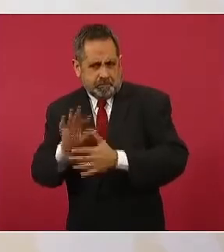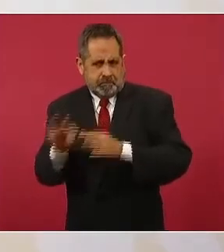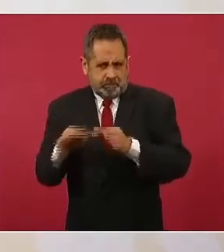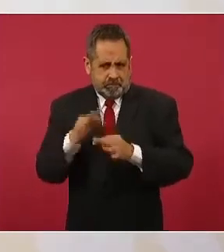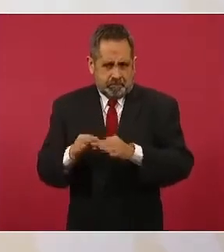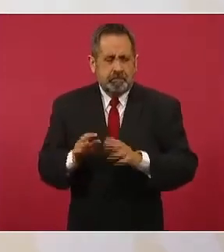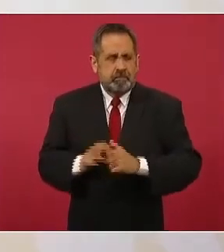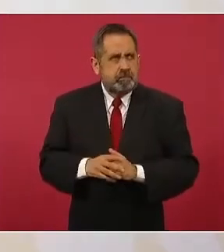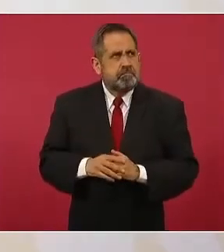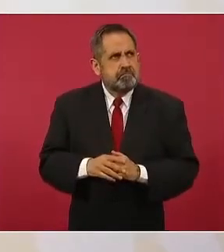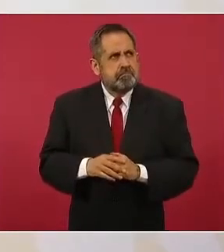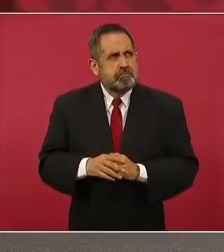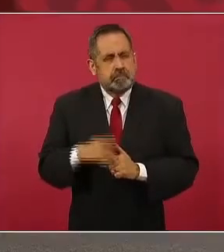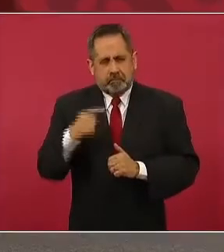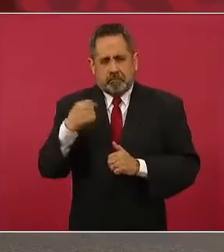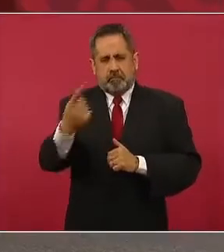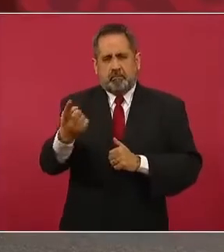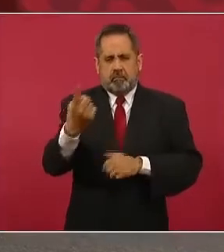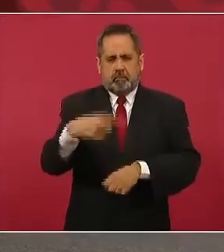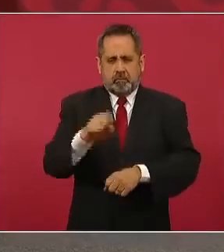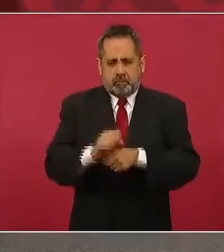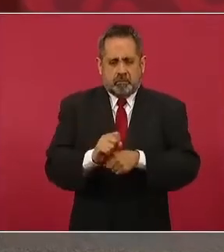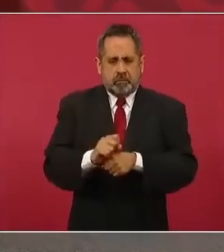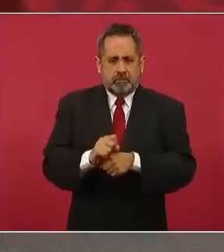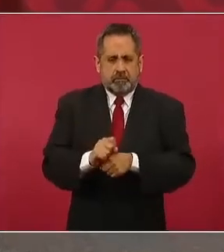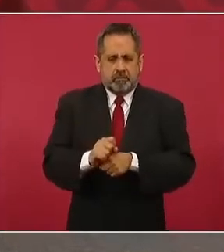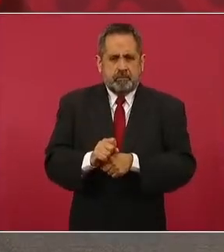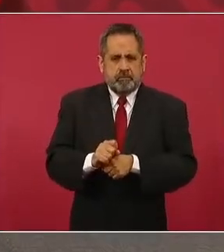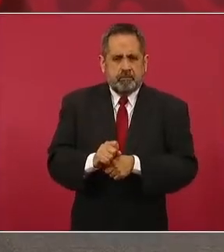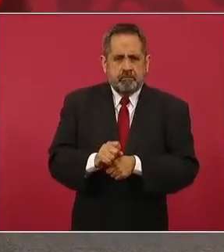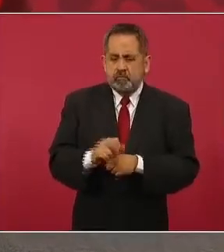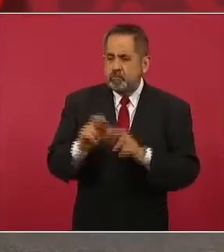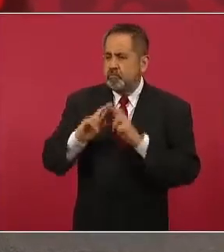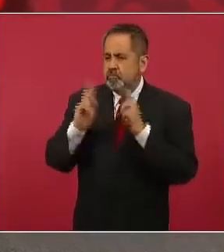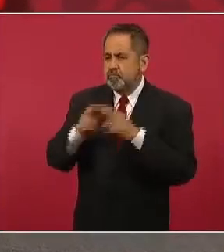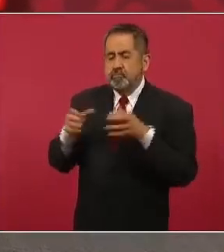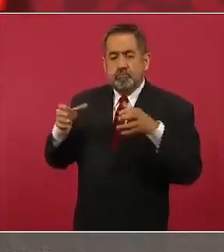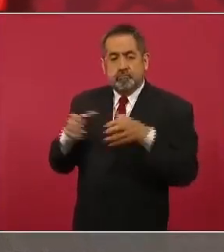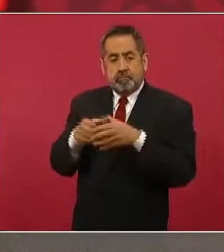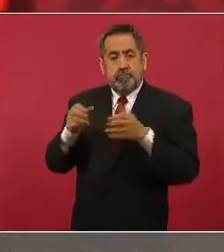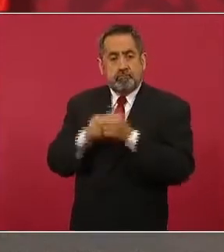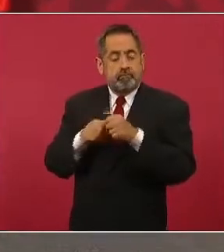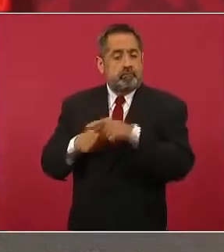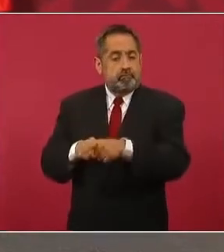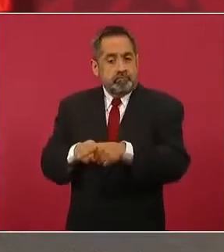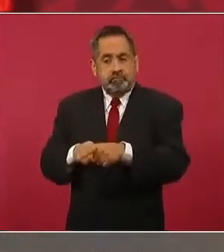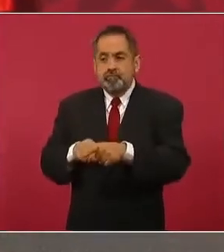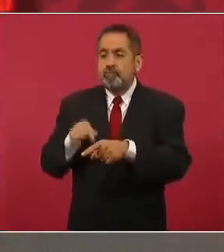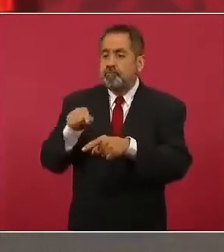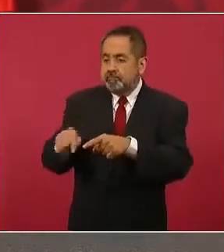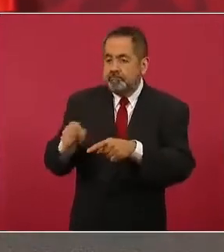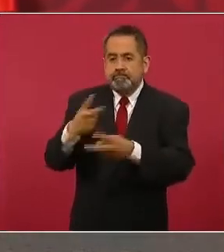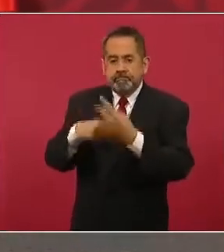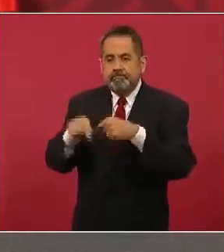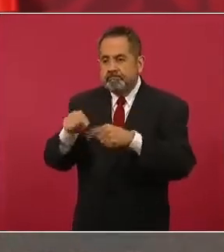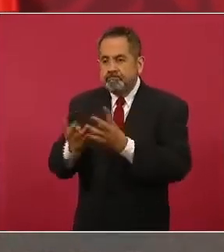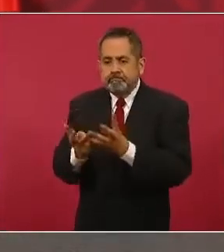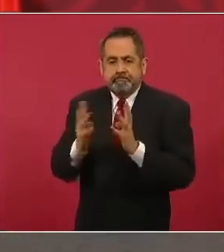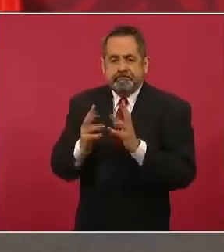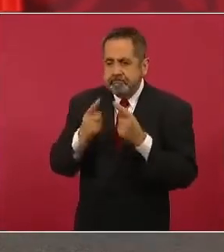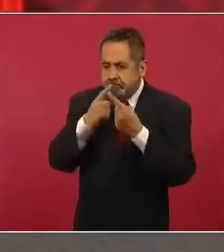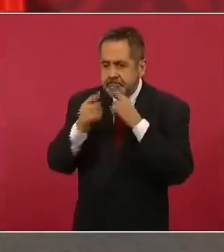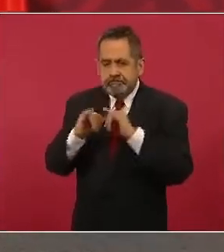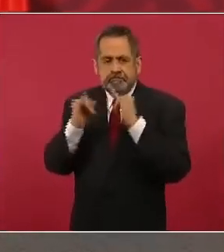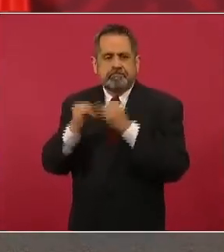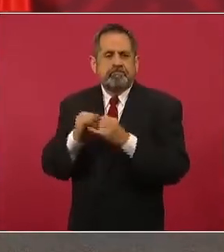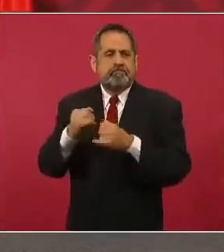la semana próxima una reunión, van a participar de